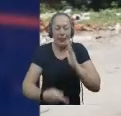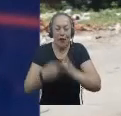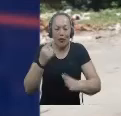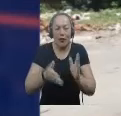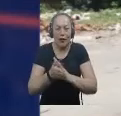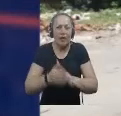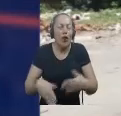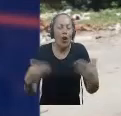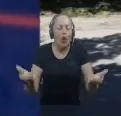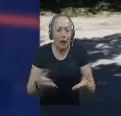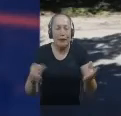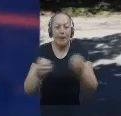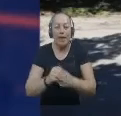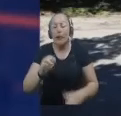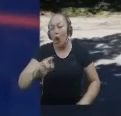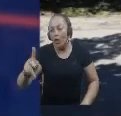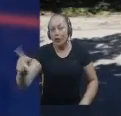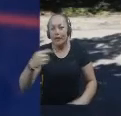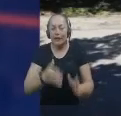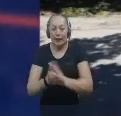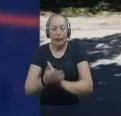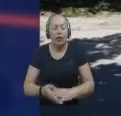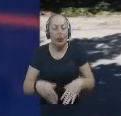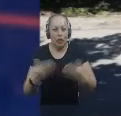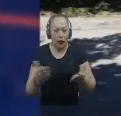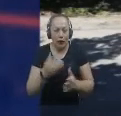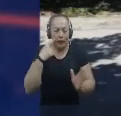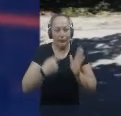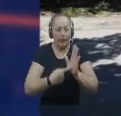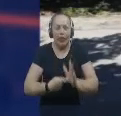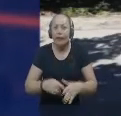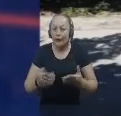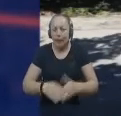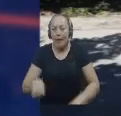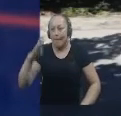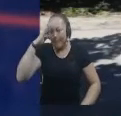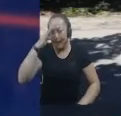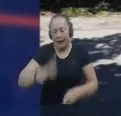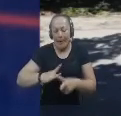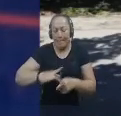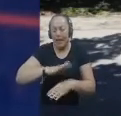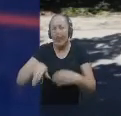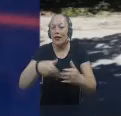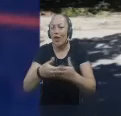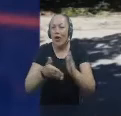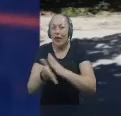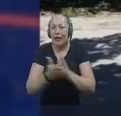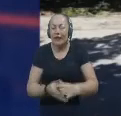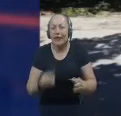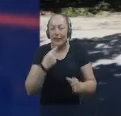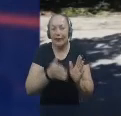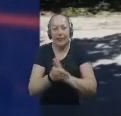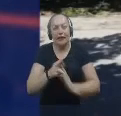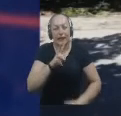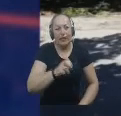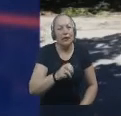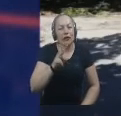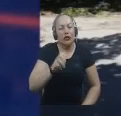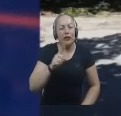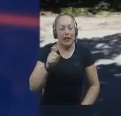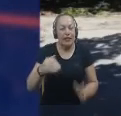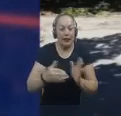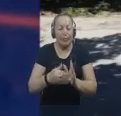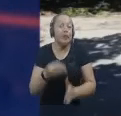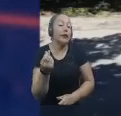el reciclaje Entre otros La medida correctiva que la policía puede aplicar Mediante comparendo Es de 786 mil